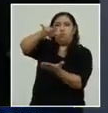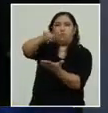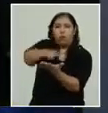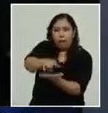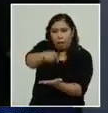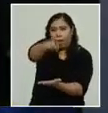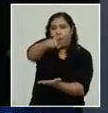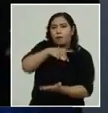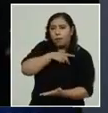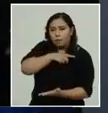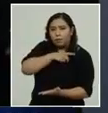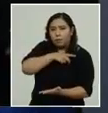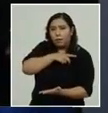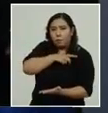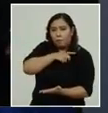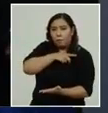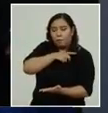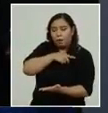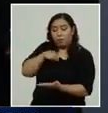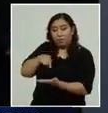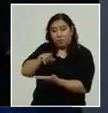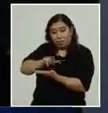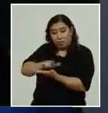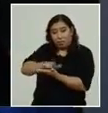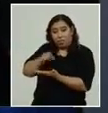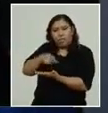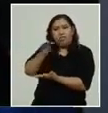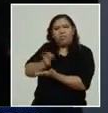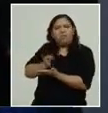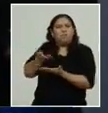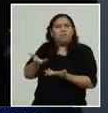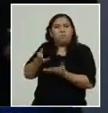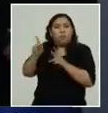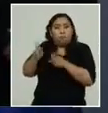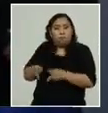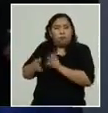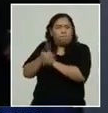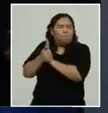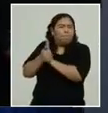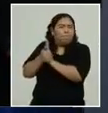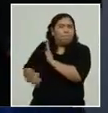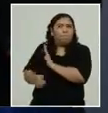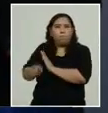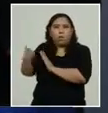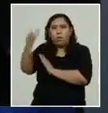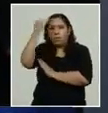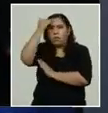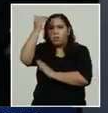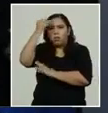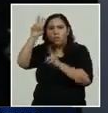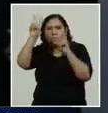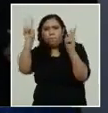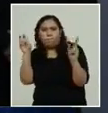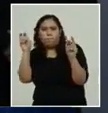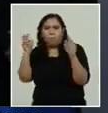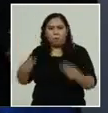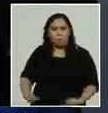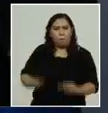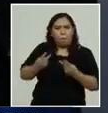Sula. También ya se tienen diez mil bolsas de comida para atender a las personas